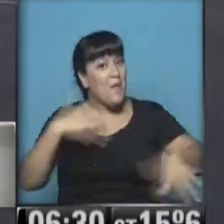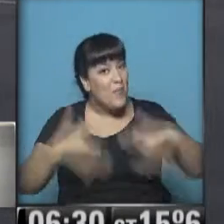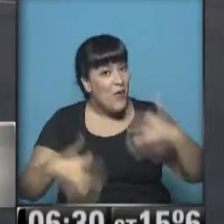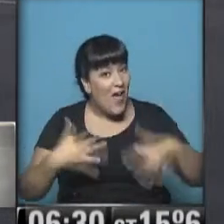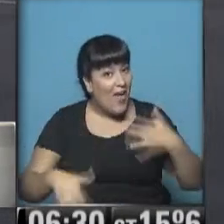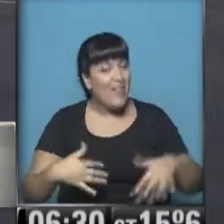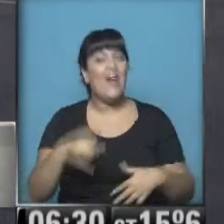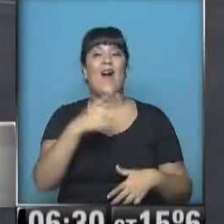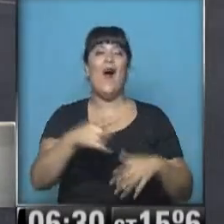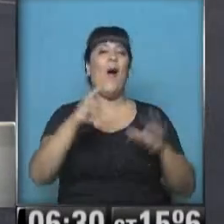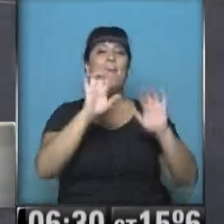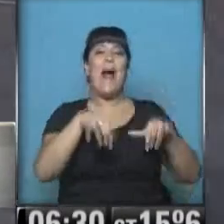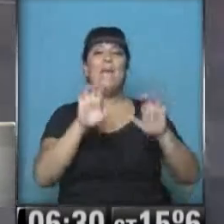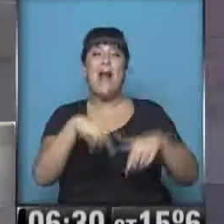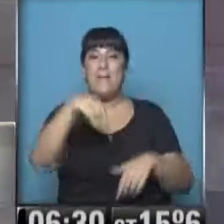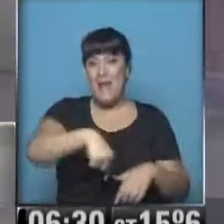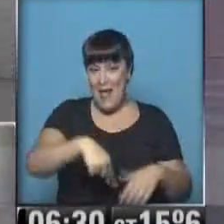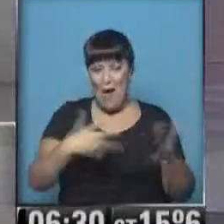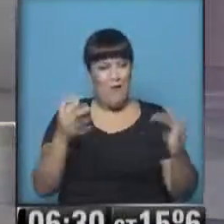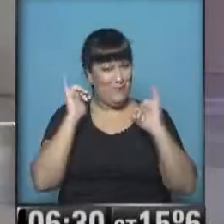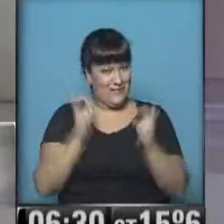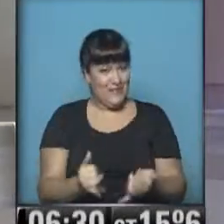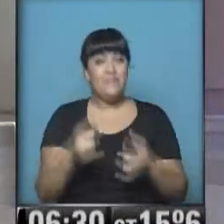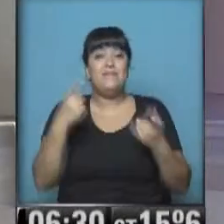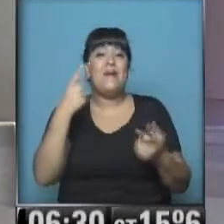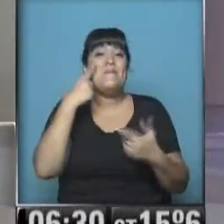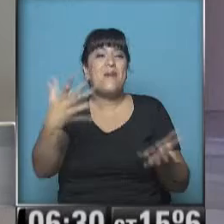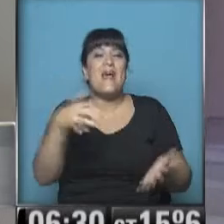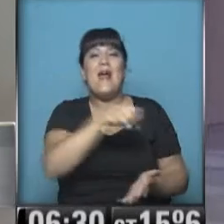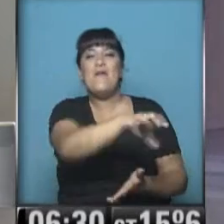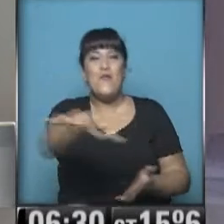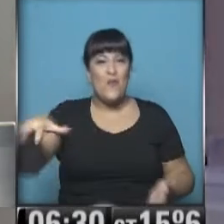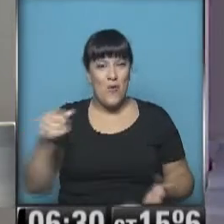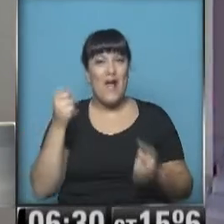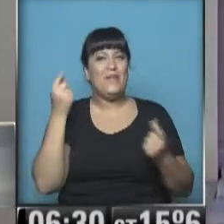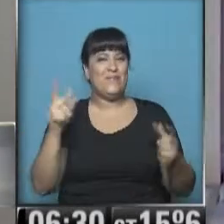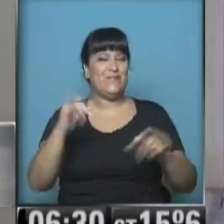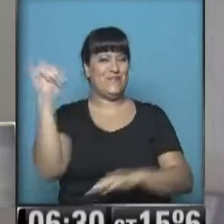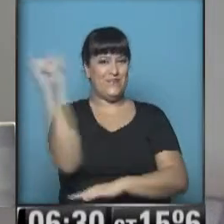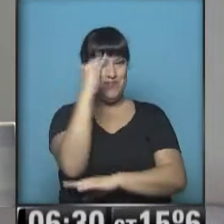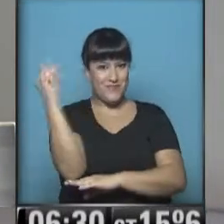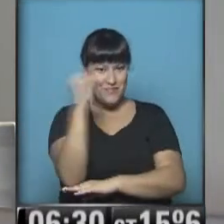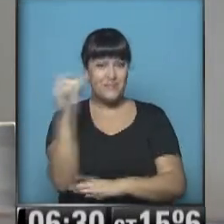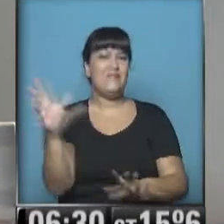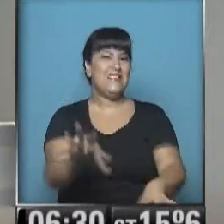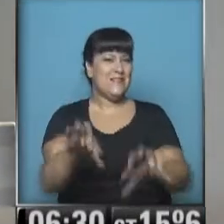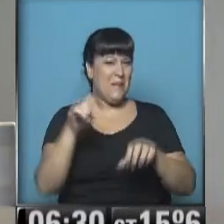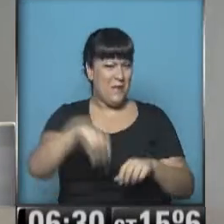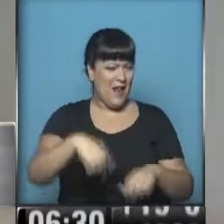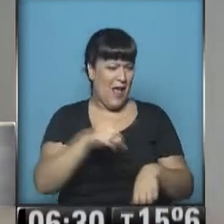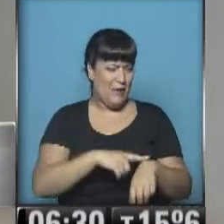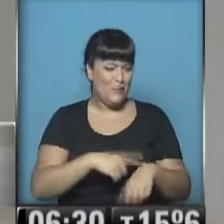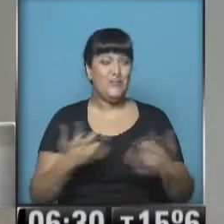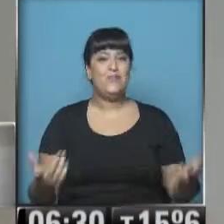teníamos programado para el día de hoy. Y ese es el paisaje que nos está mostrando nuestro cameraman bien tempranito.